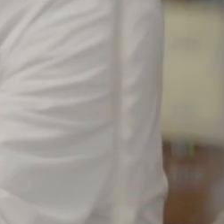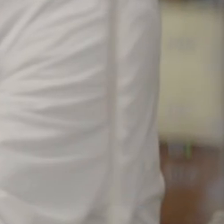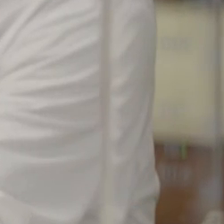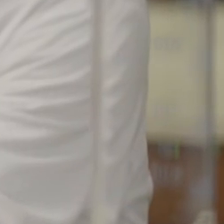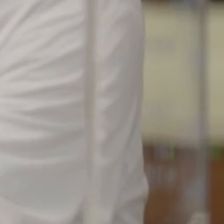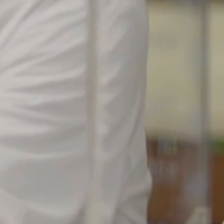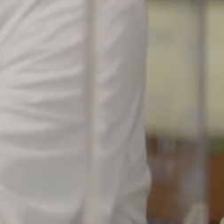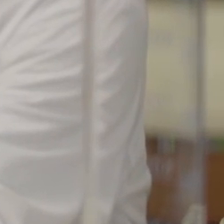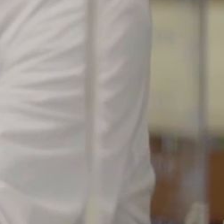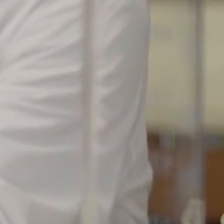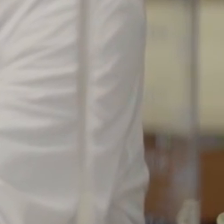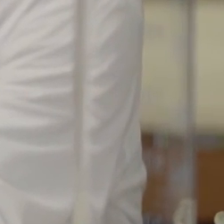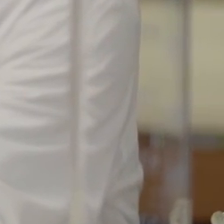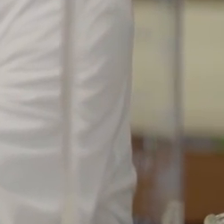¡Gracias! ¡Gracias! ¡Gracias! ¡Gracias!